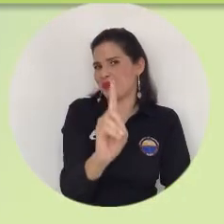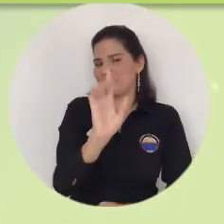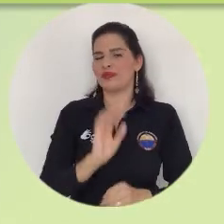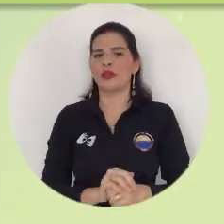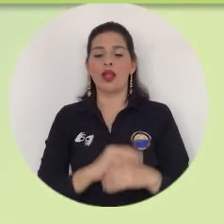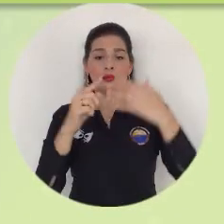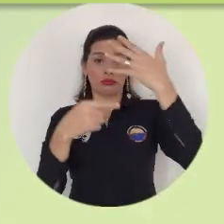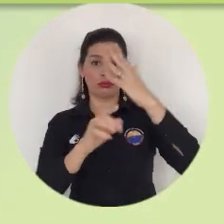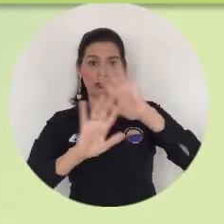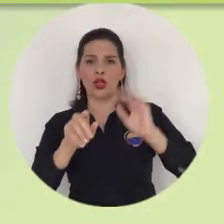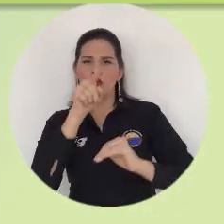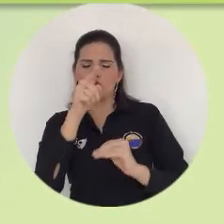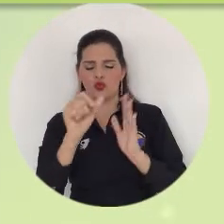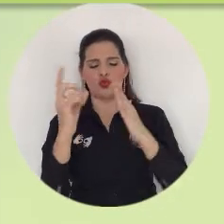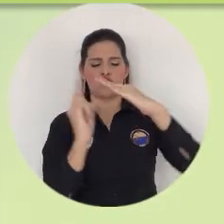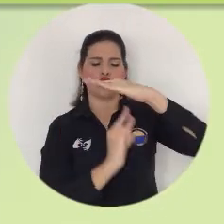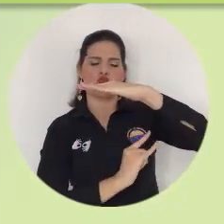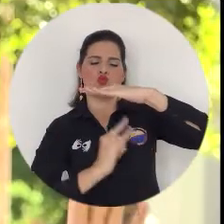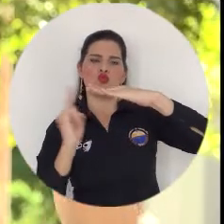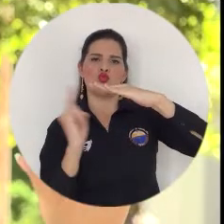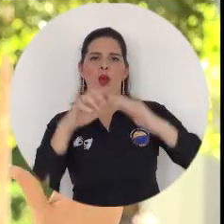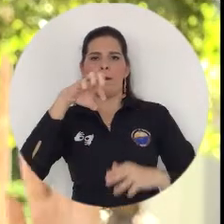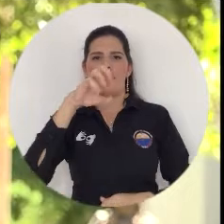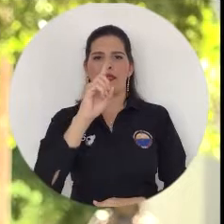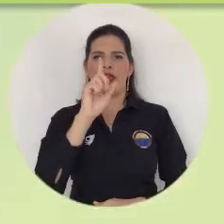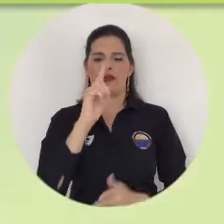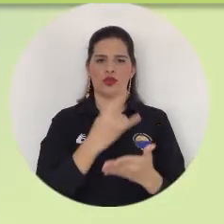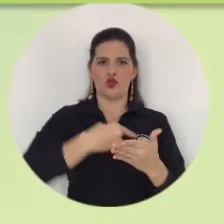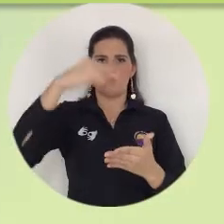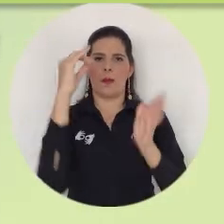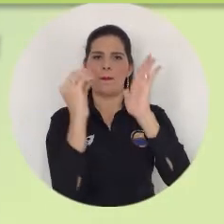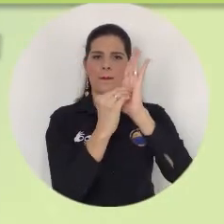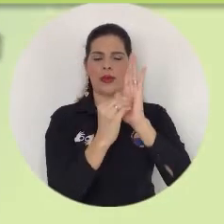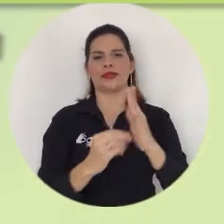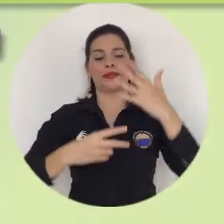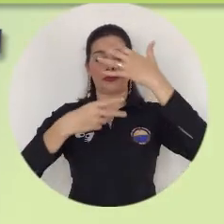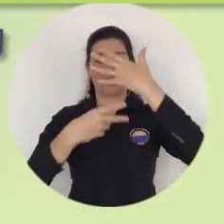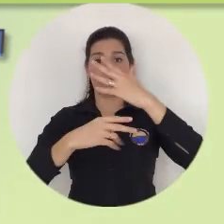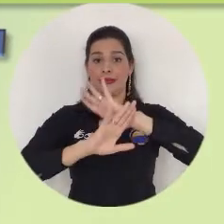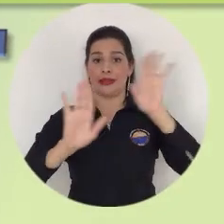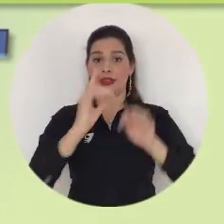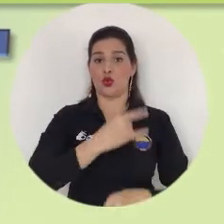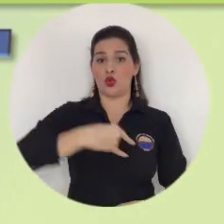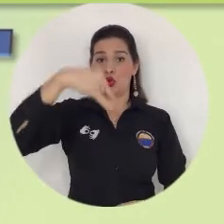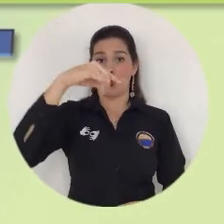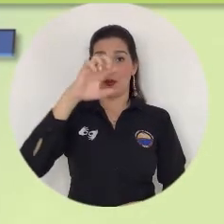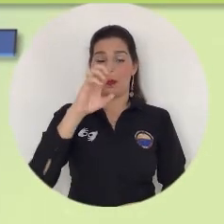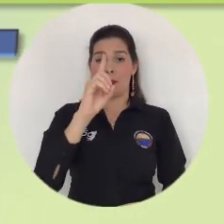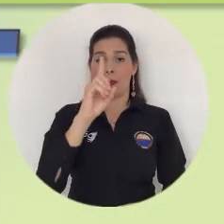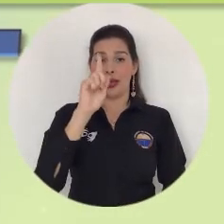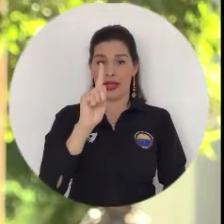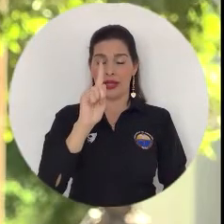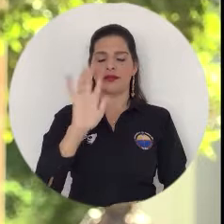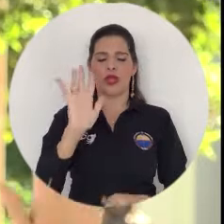subir tu documento de identidad en formato PDF. Séptimo, subir el PDF correspondiente al soporte de la cuenta a la cual se le hará